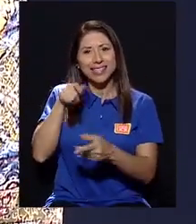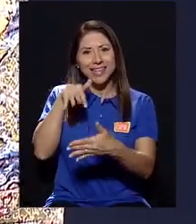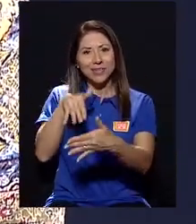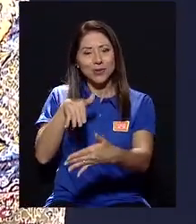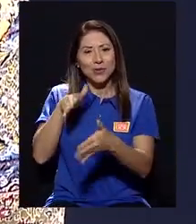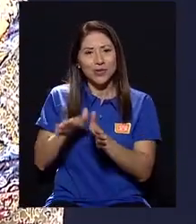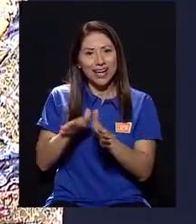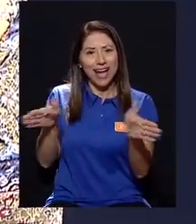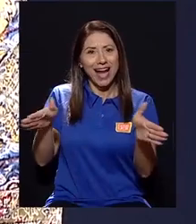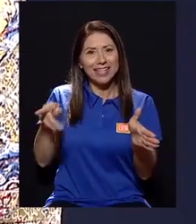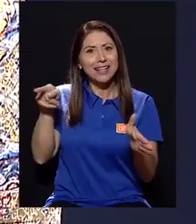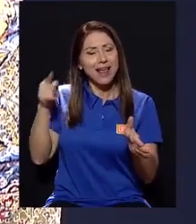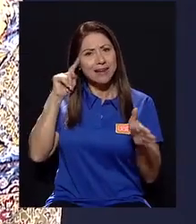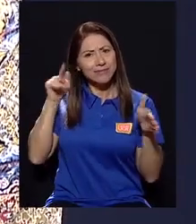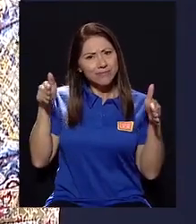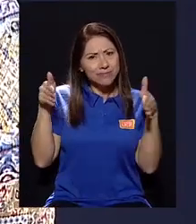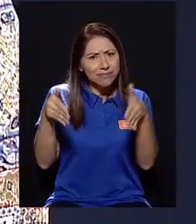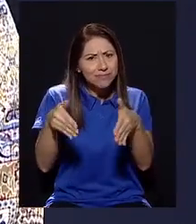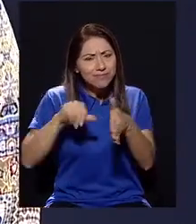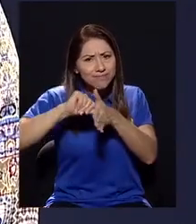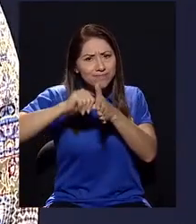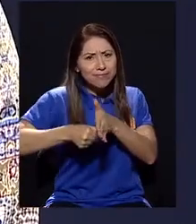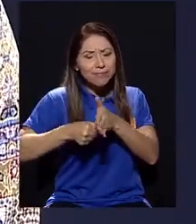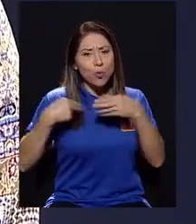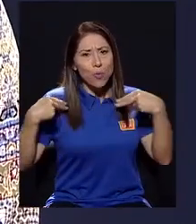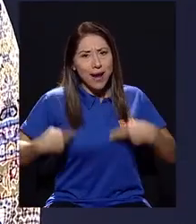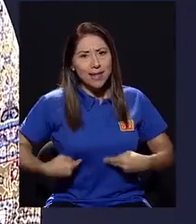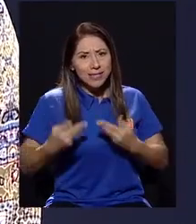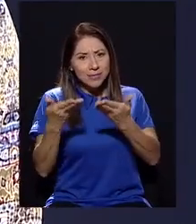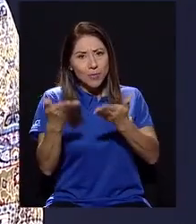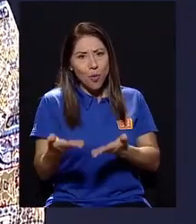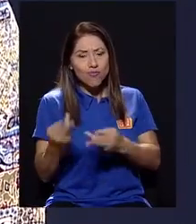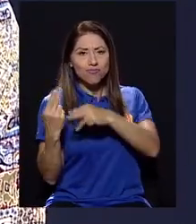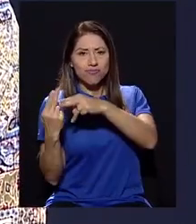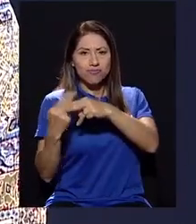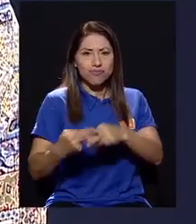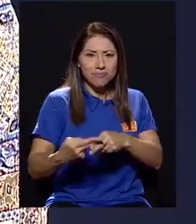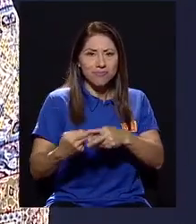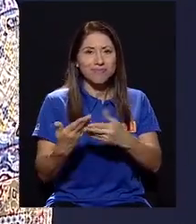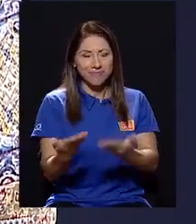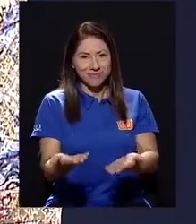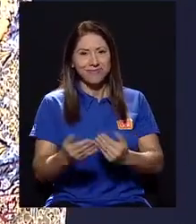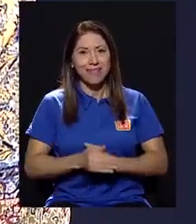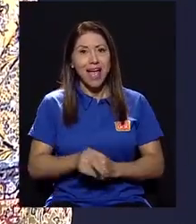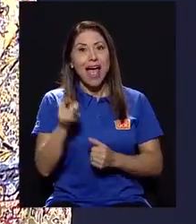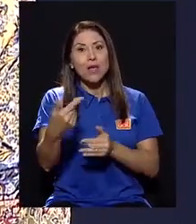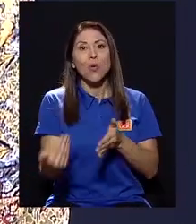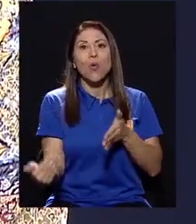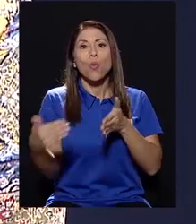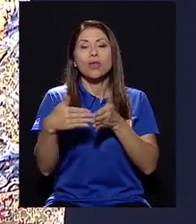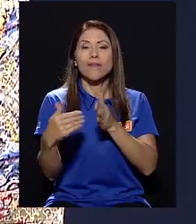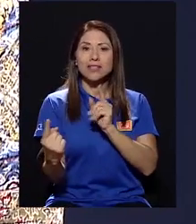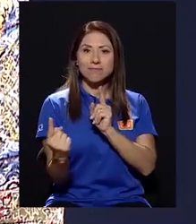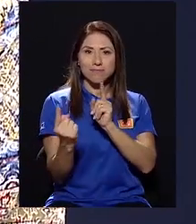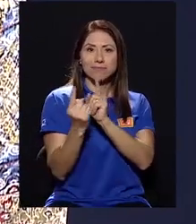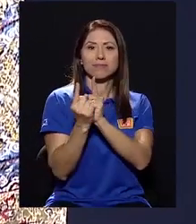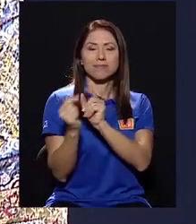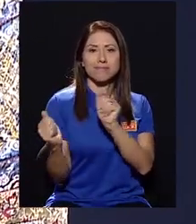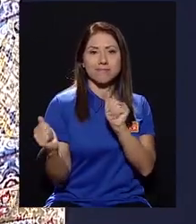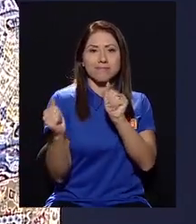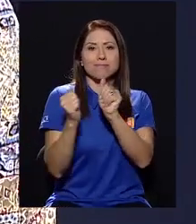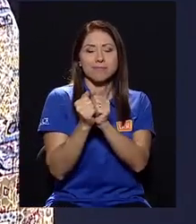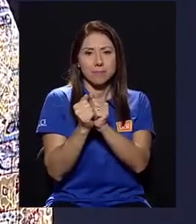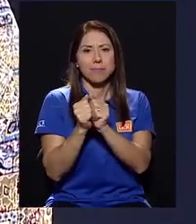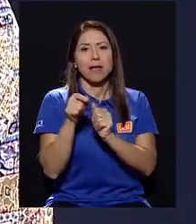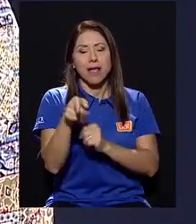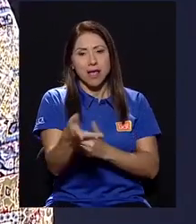ese sentido del humanismo. Y se le pone este nombre. Ahí volvemos a juntarnos con el